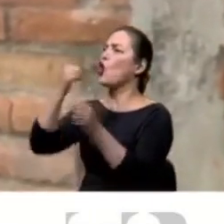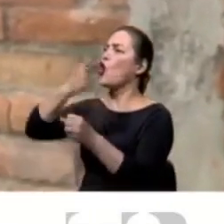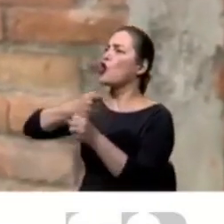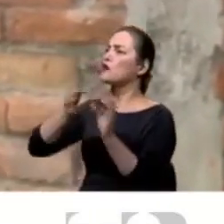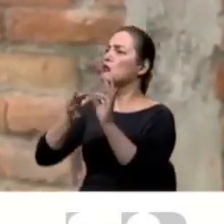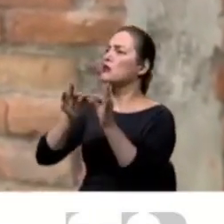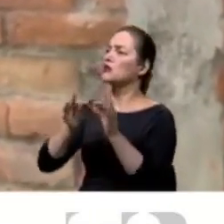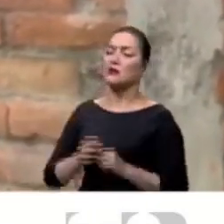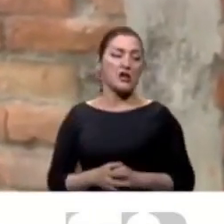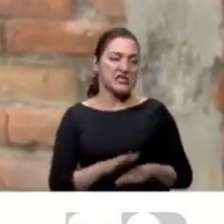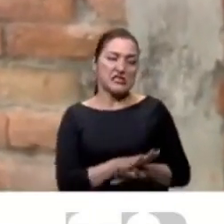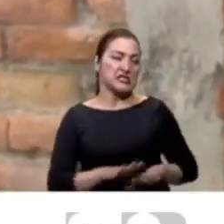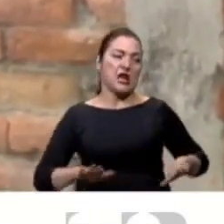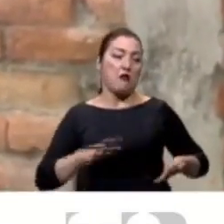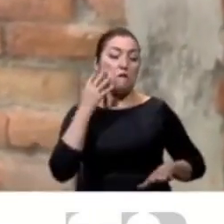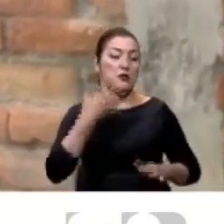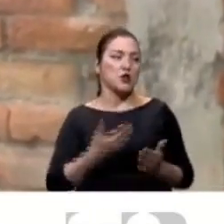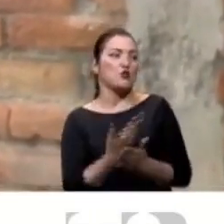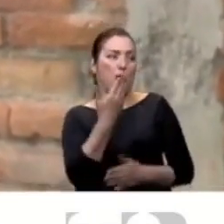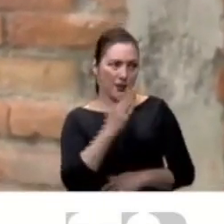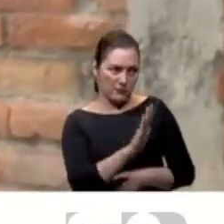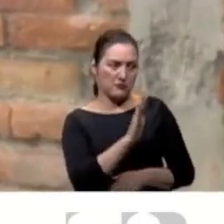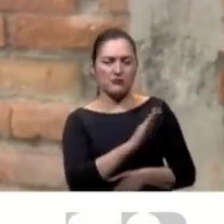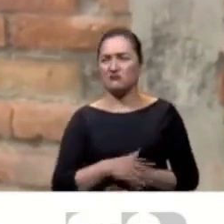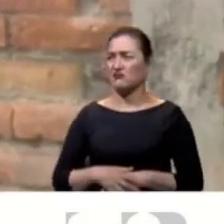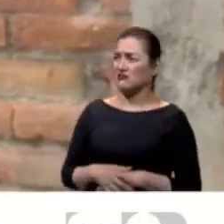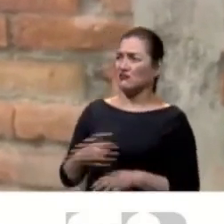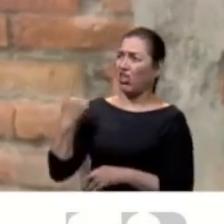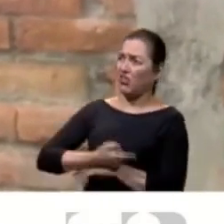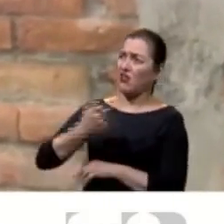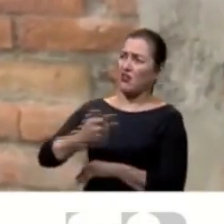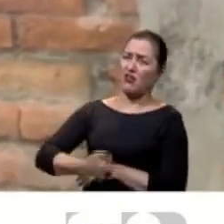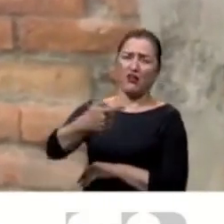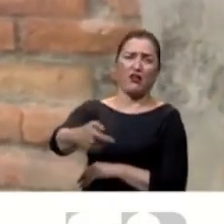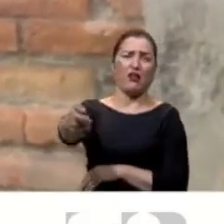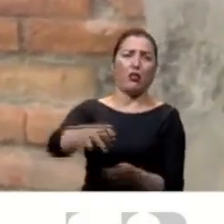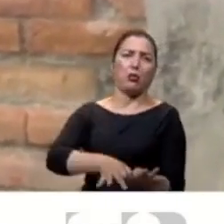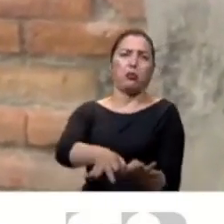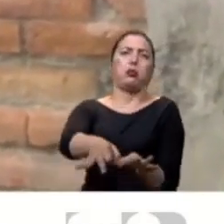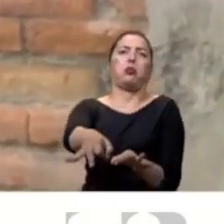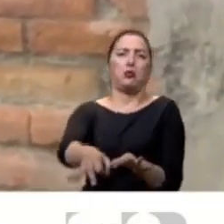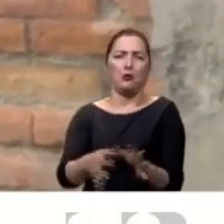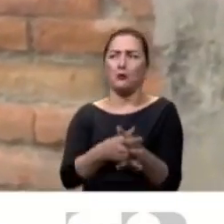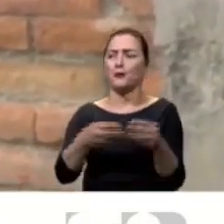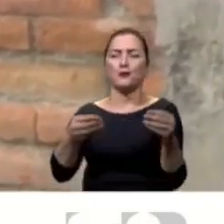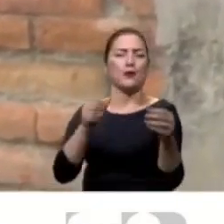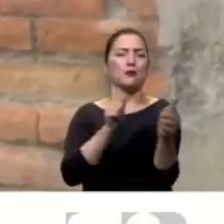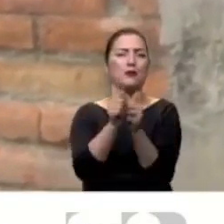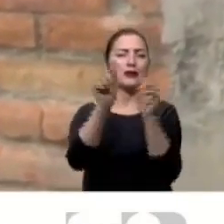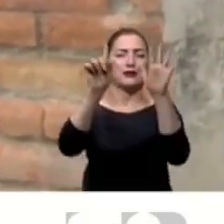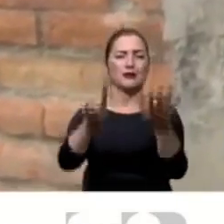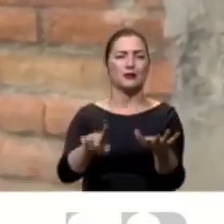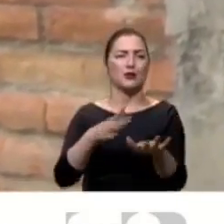gestión a la nueva orden. Pero así todos los días y realmente no me dan, ya son más de seis meses.